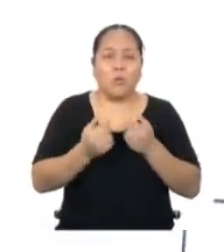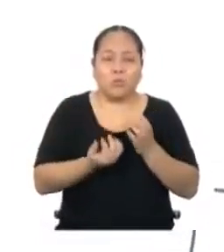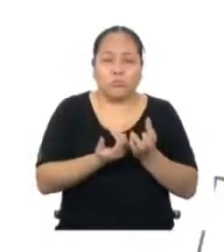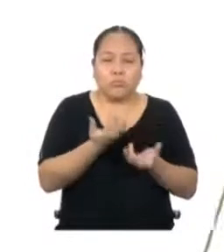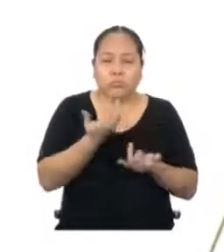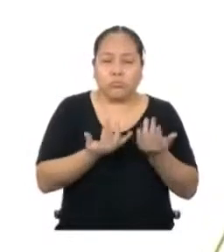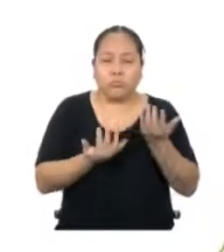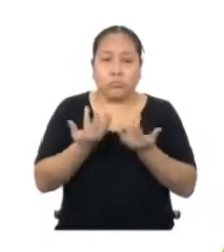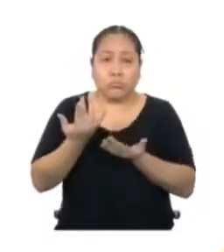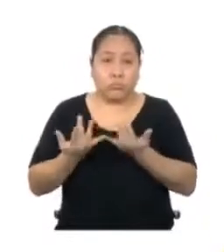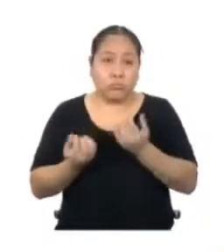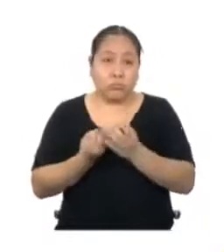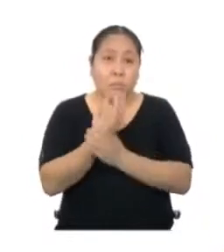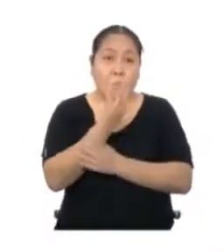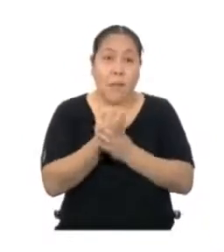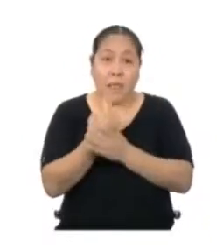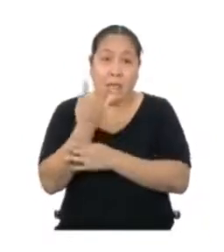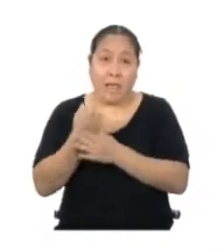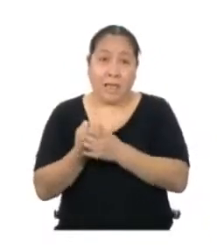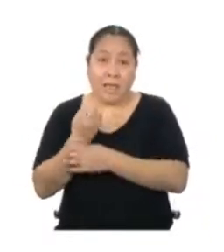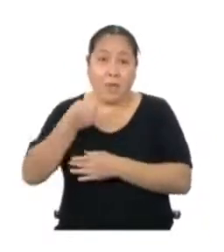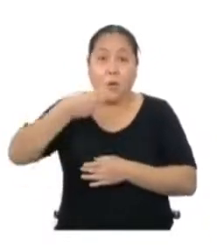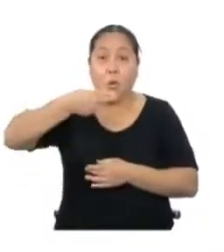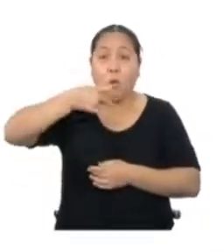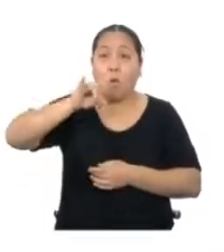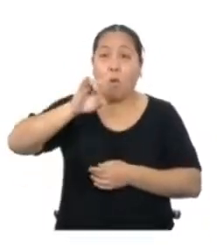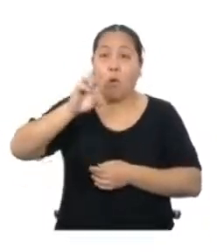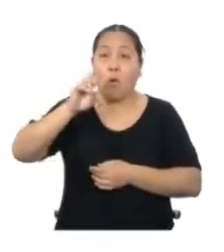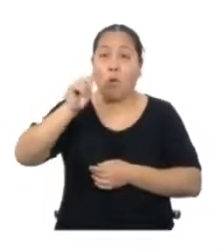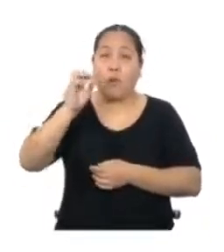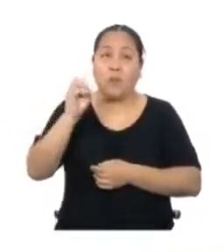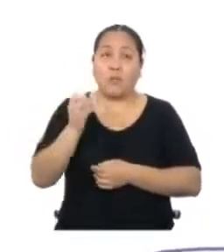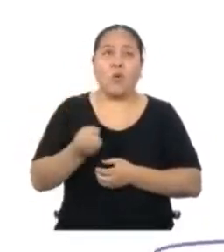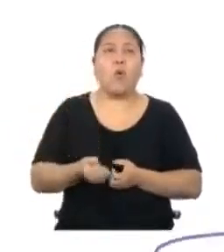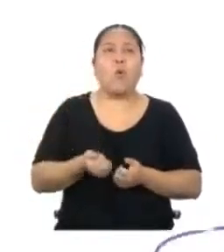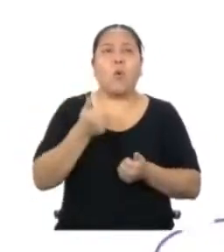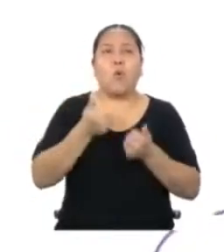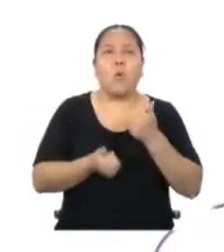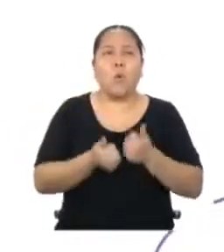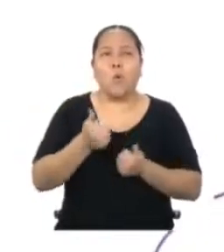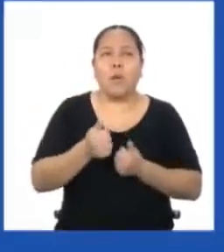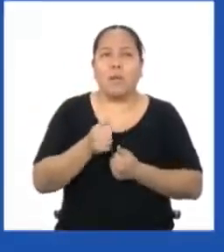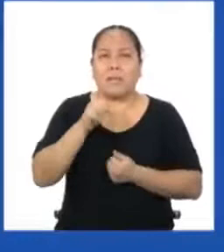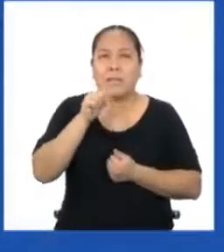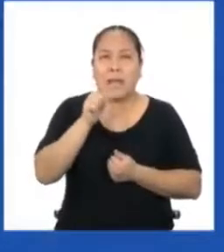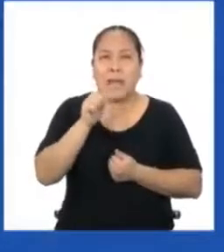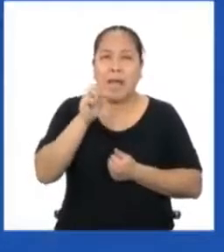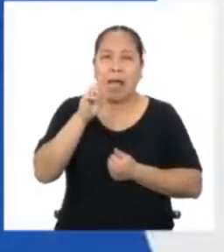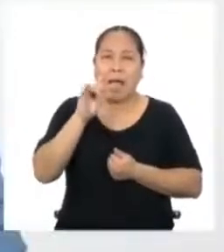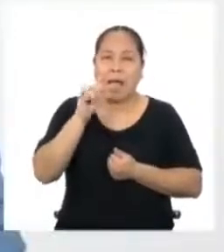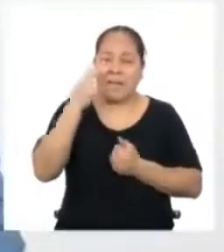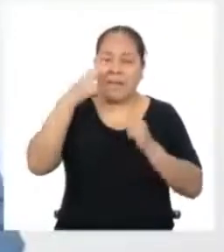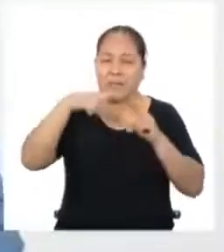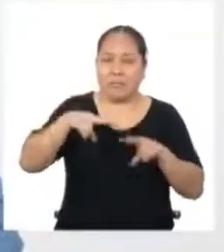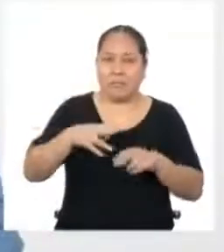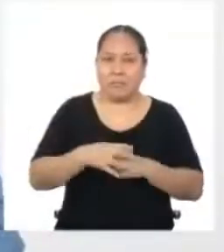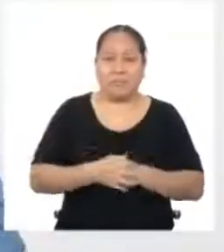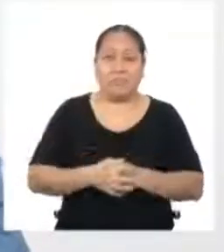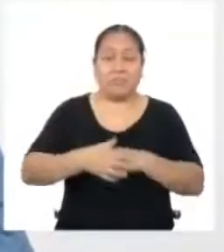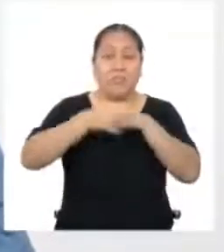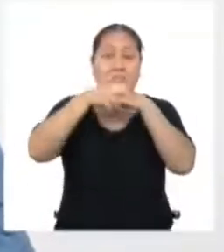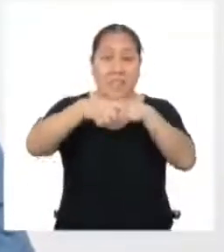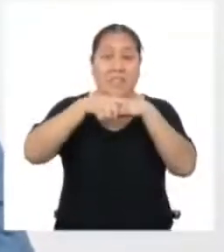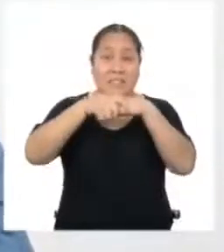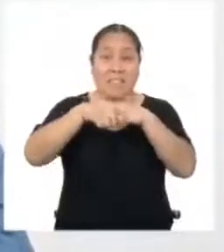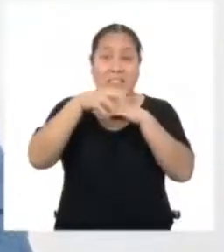biohuerzo casero ¿Cuál es la área que tenemos disponible para hacerlo? Felicitaciones